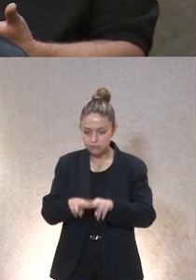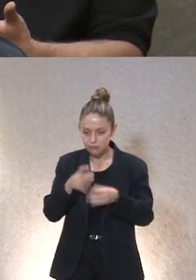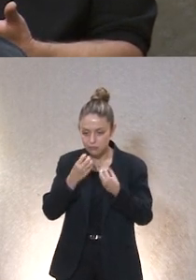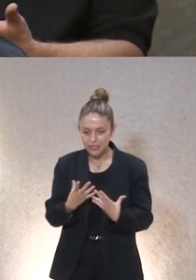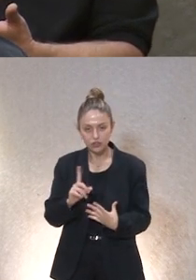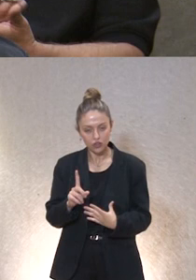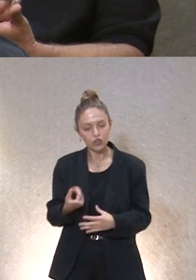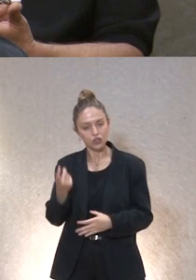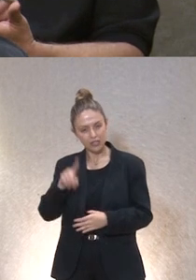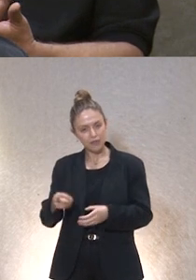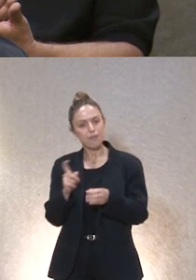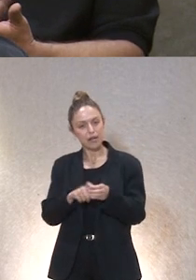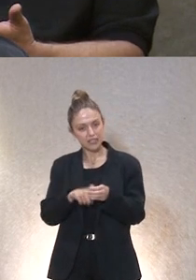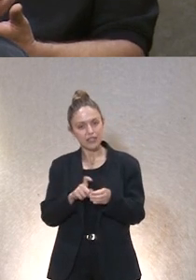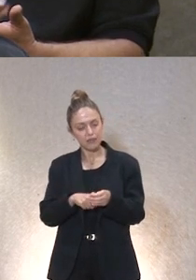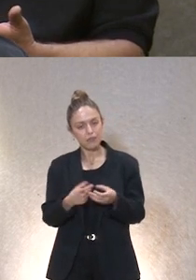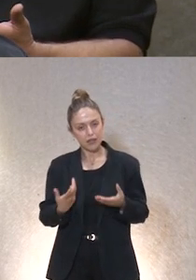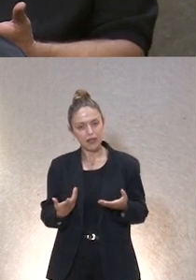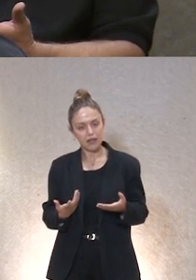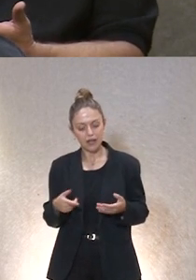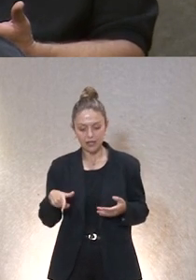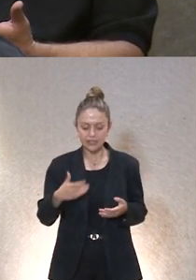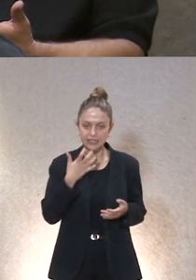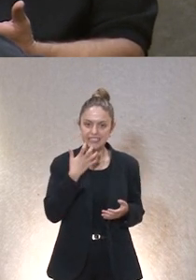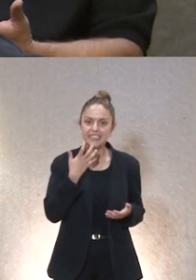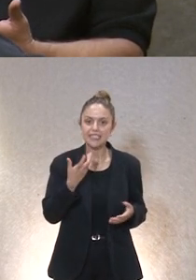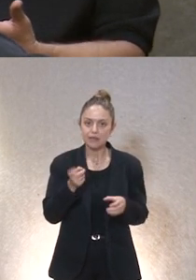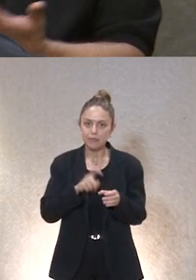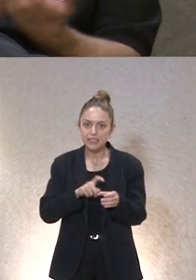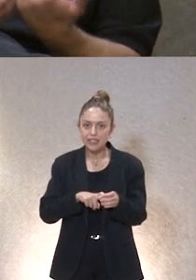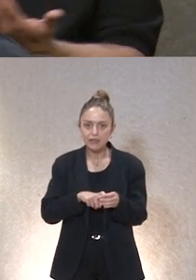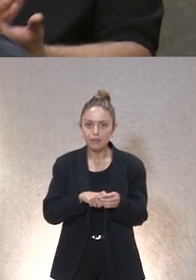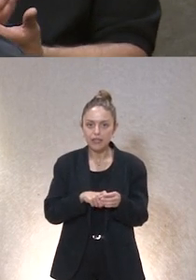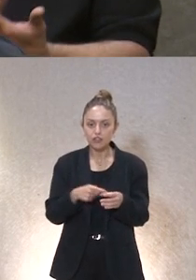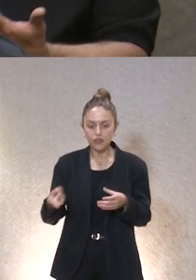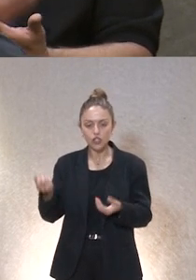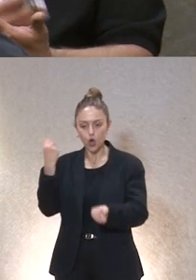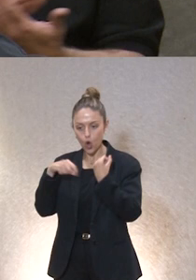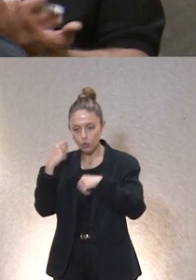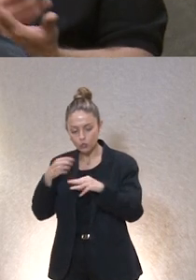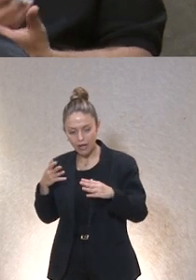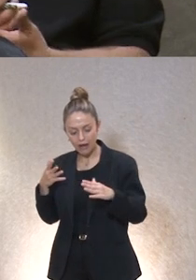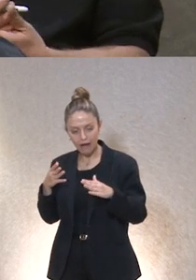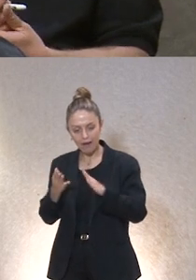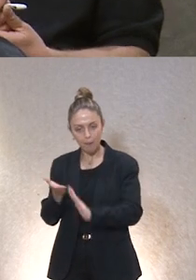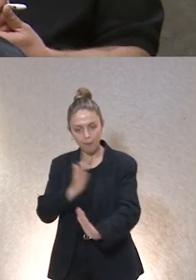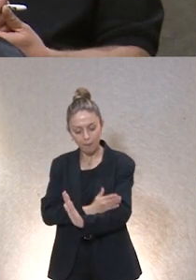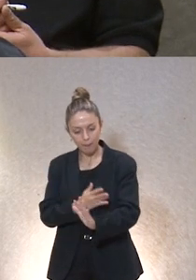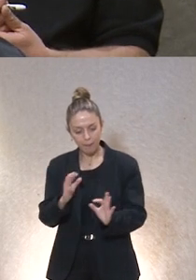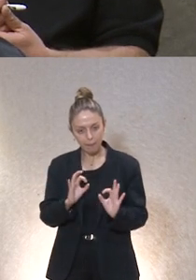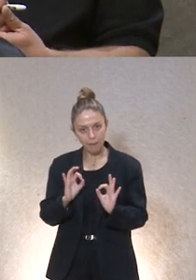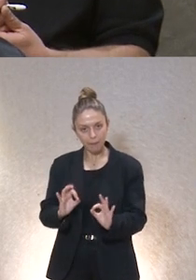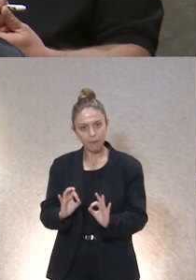hacerle partícipes de estos momentos en los que además si está participando vamos a evitar que tenga esa conducta ¿no? vamos a prevenir que tenga esa conducta